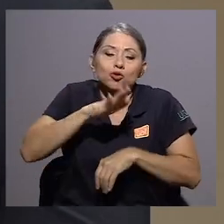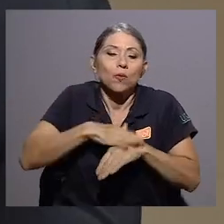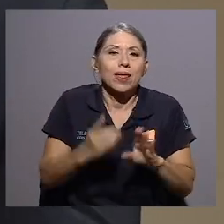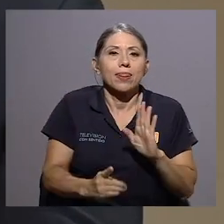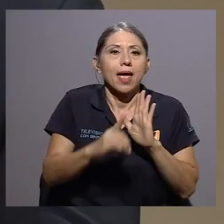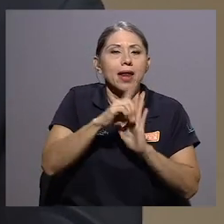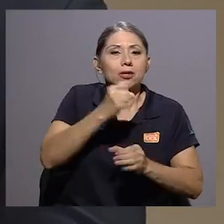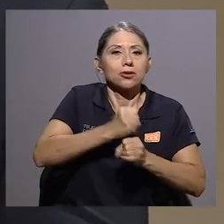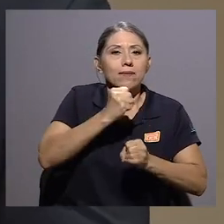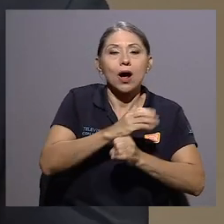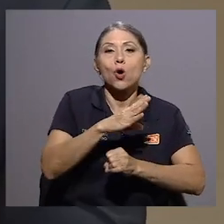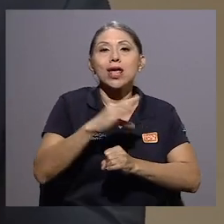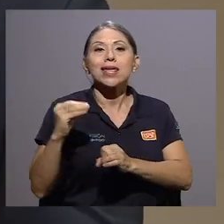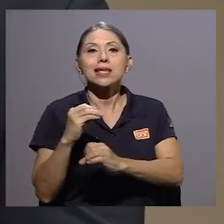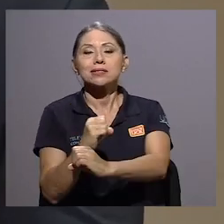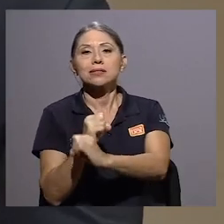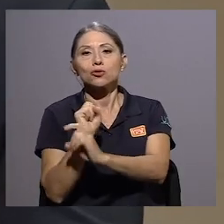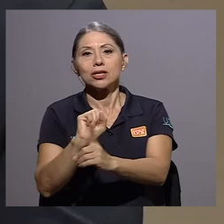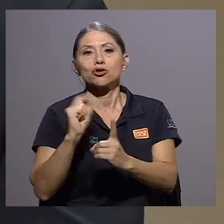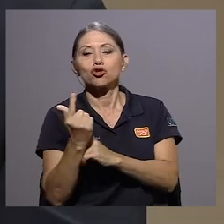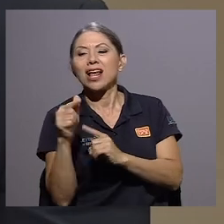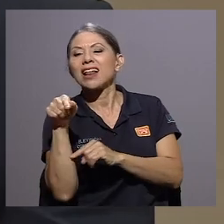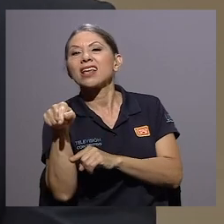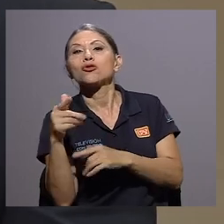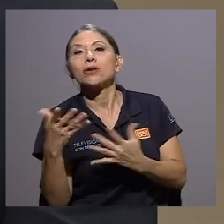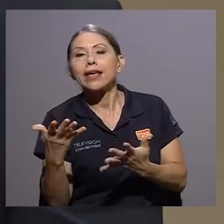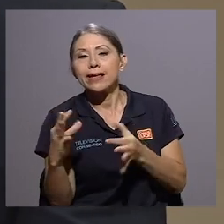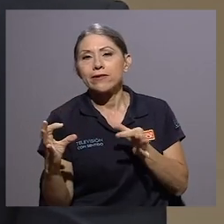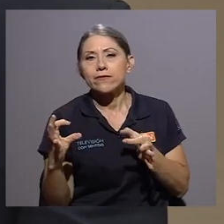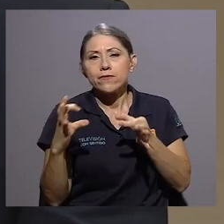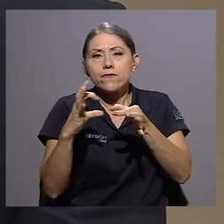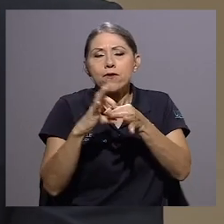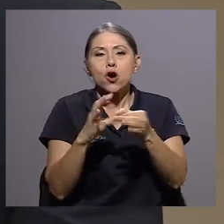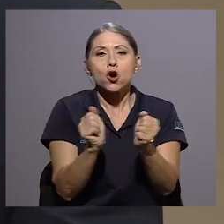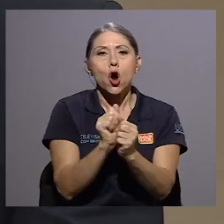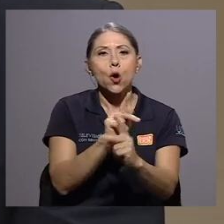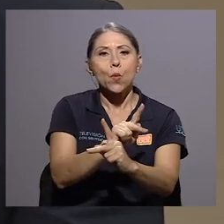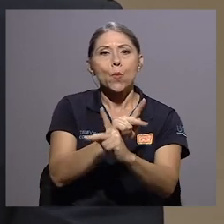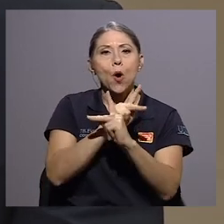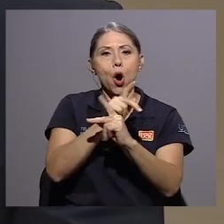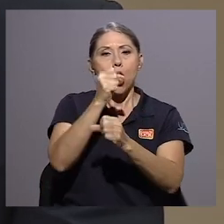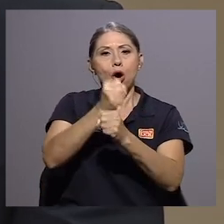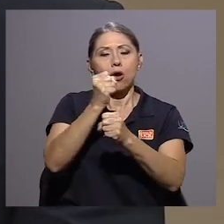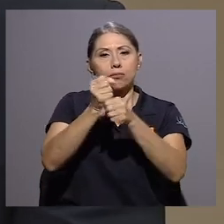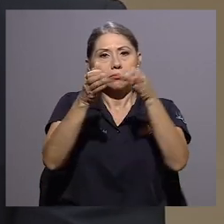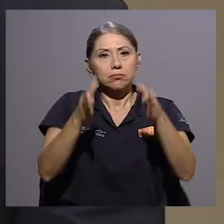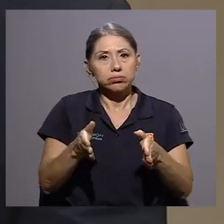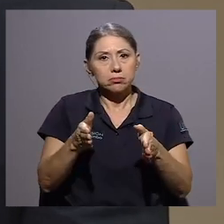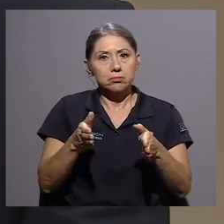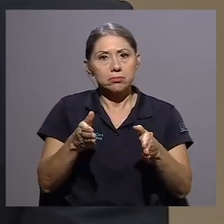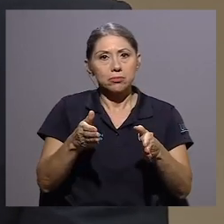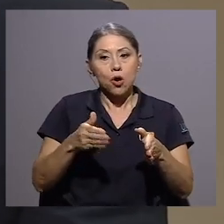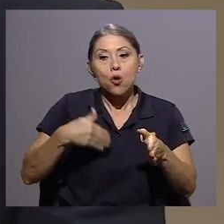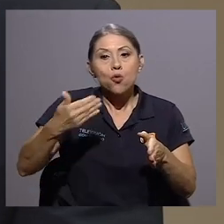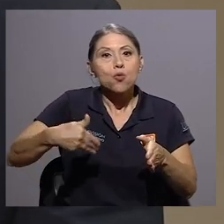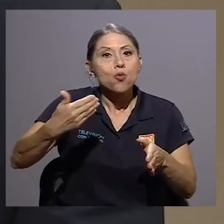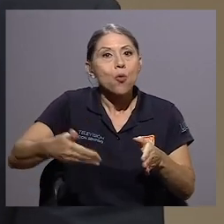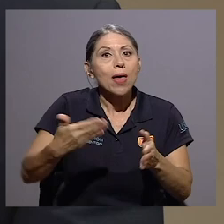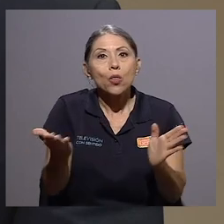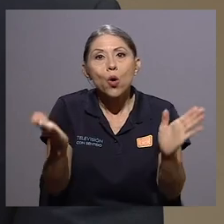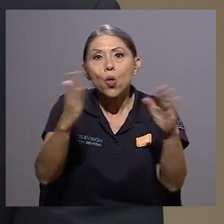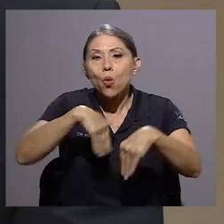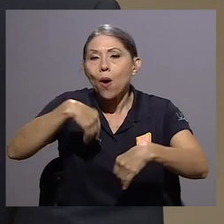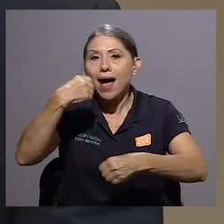se llama, usualmente hablamos de derecho del trabajo y seguridad social. Seguridad social tiene que ver con todo lo que protege a un trabajador